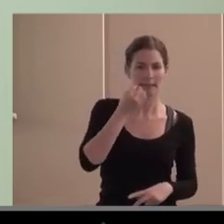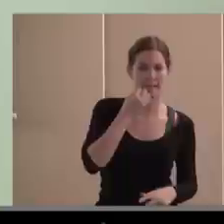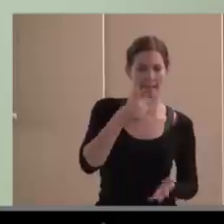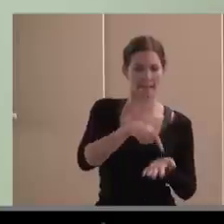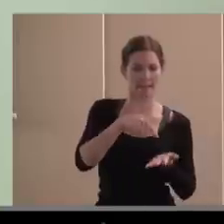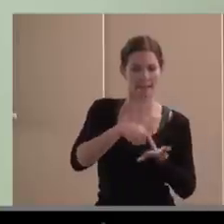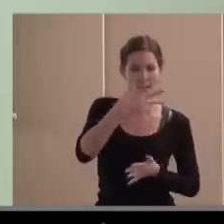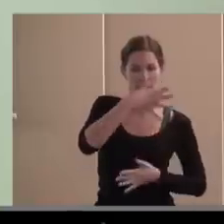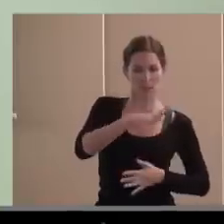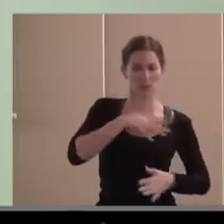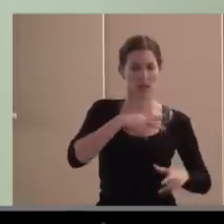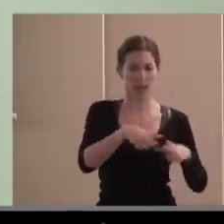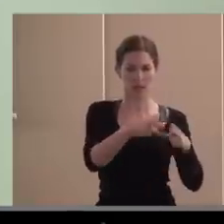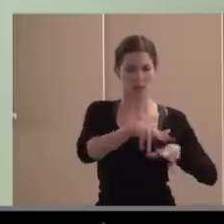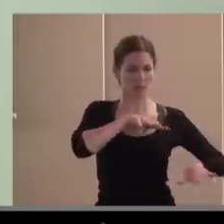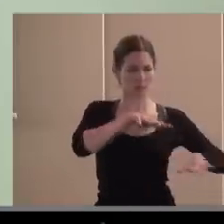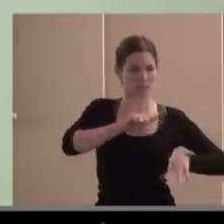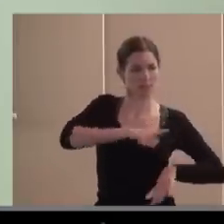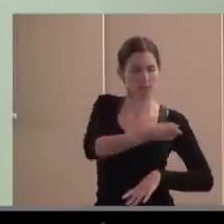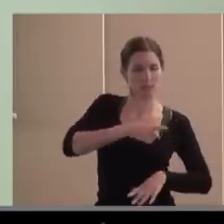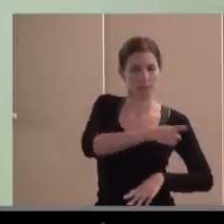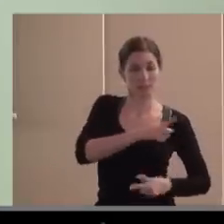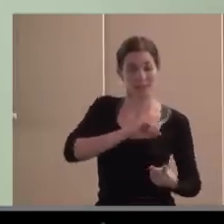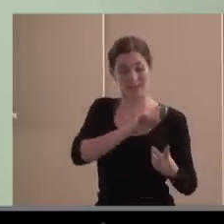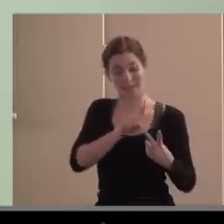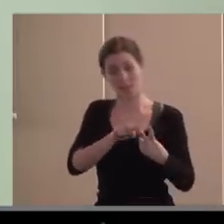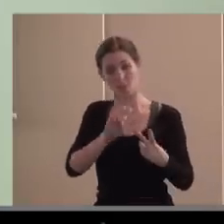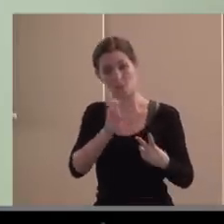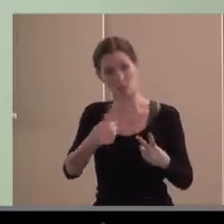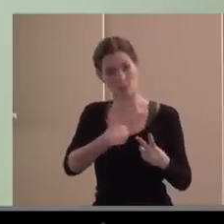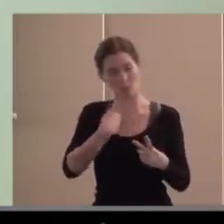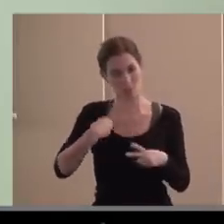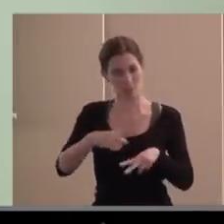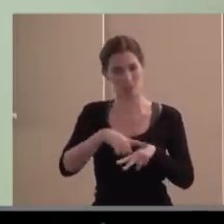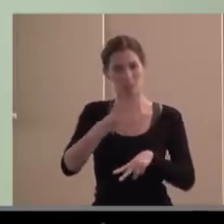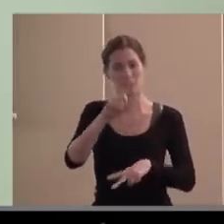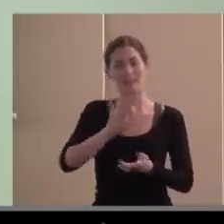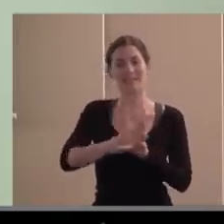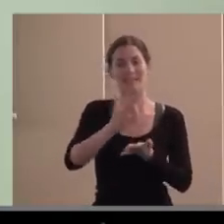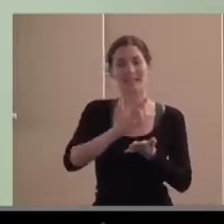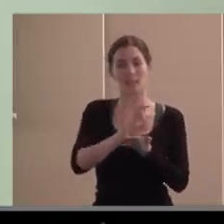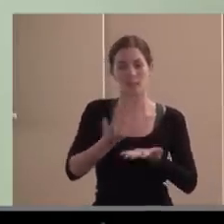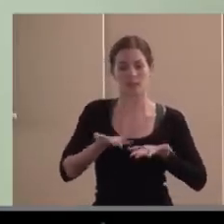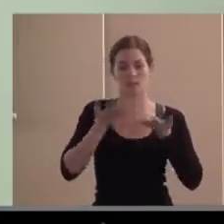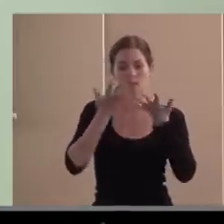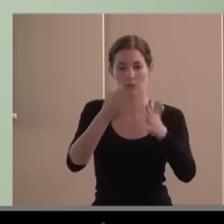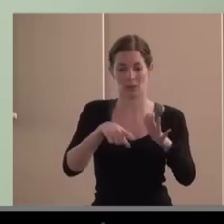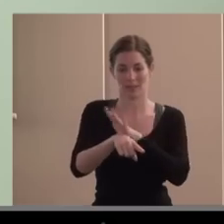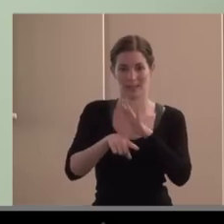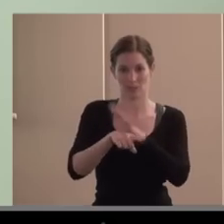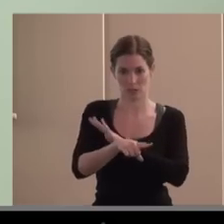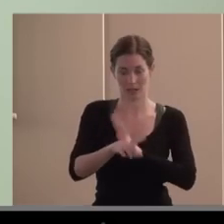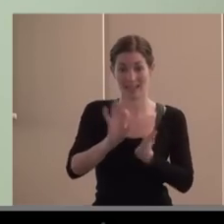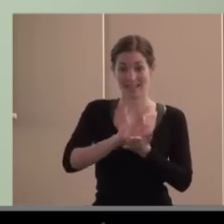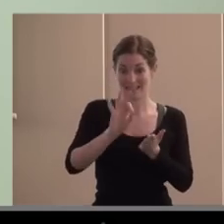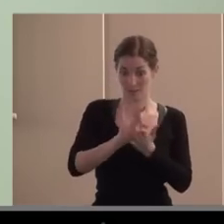movilización social, pero a su vez añade la labor de gestionar servicios de proximidad, digamos, de los del primer plano, y después